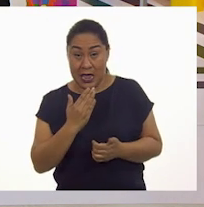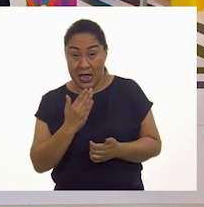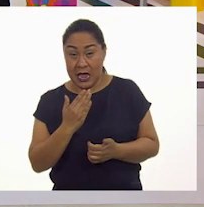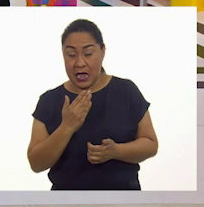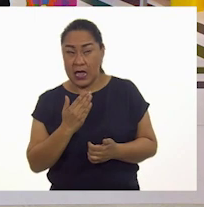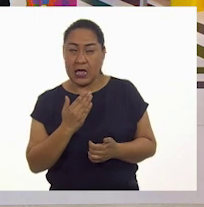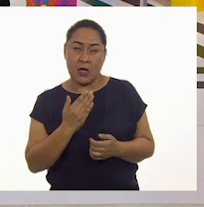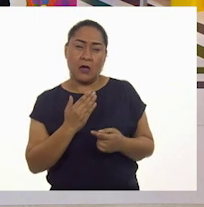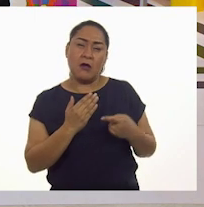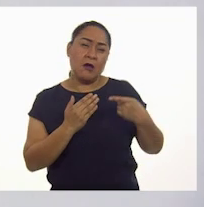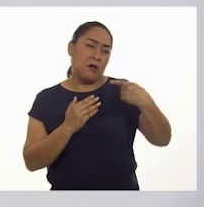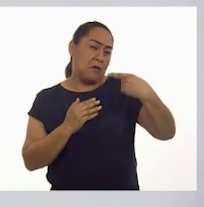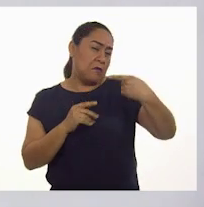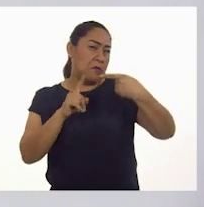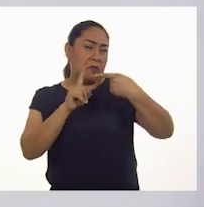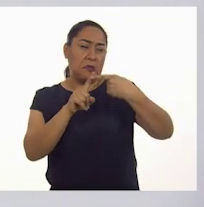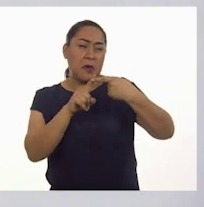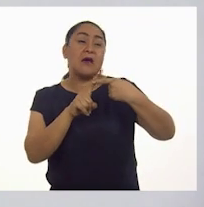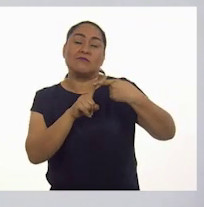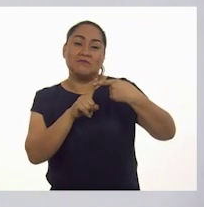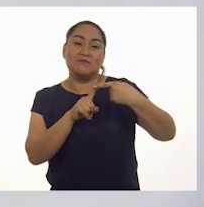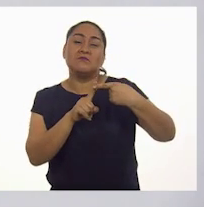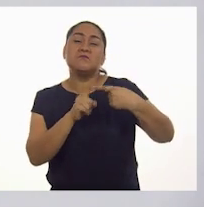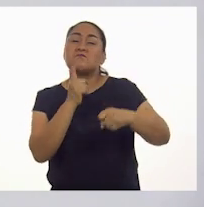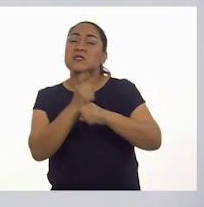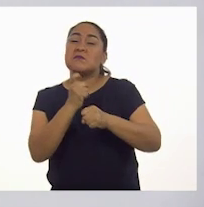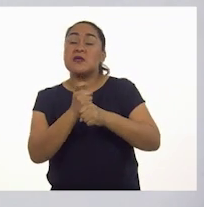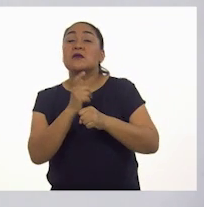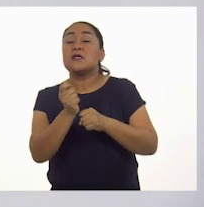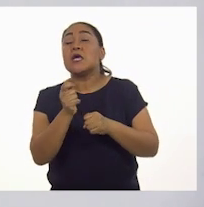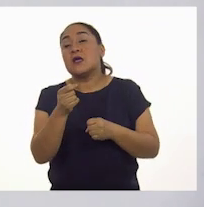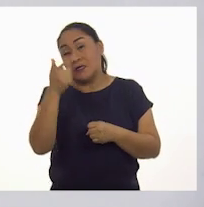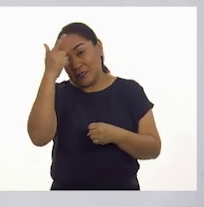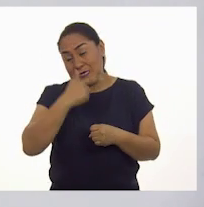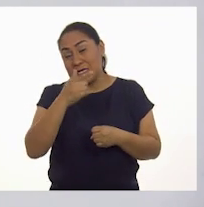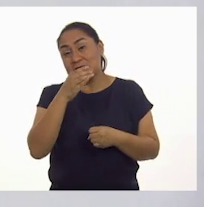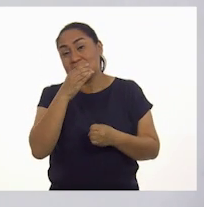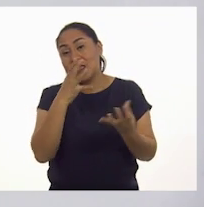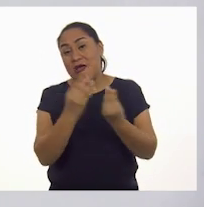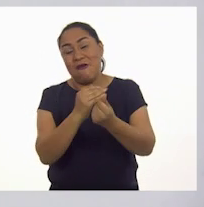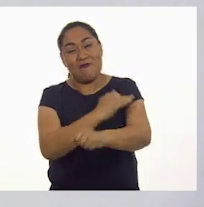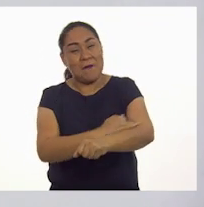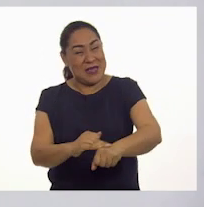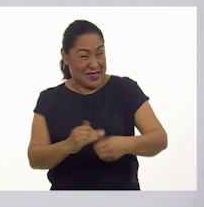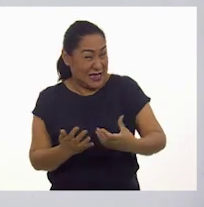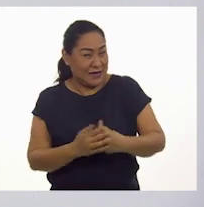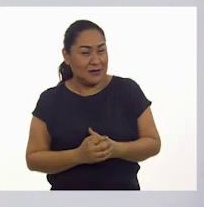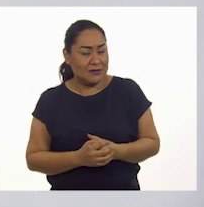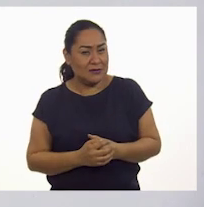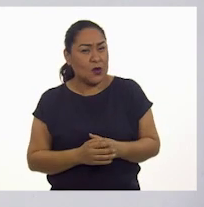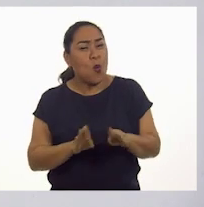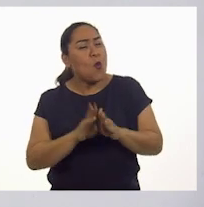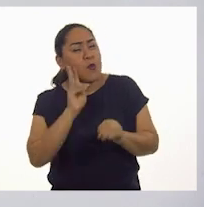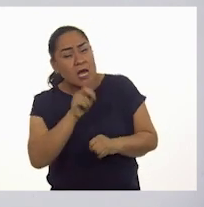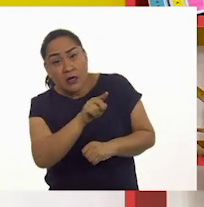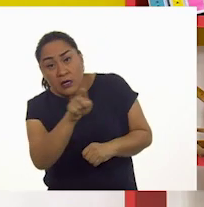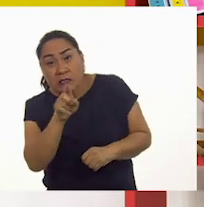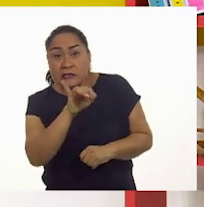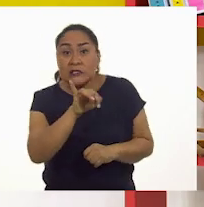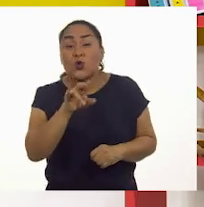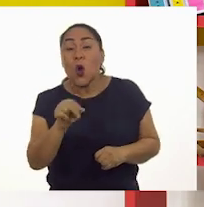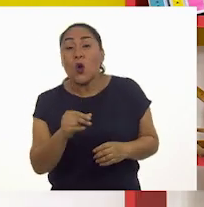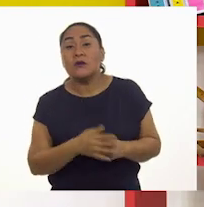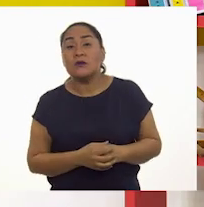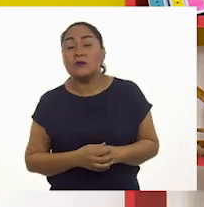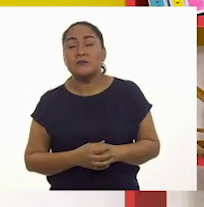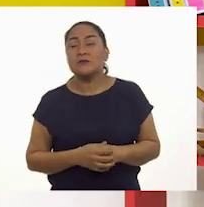debería de ser la cena familiar. ¿Qué dicen las niñas y niños? Eso no es. ¿Están de acuerdo